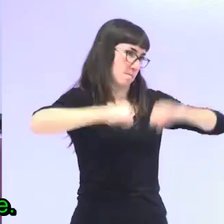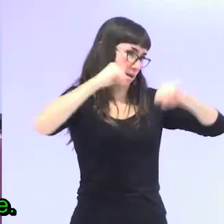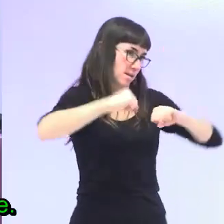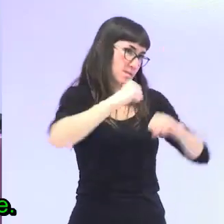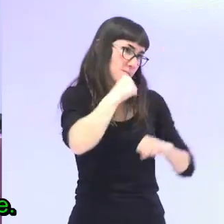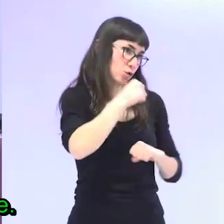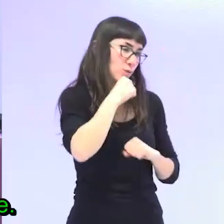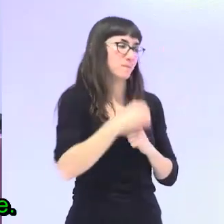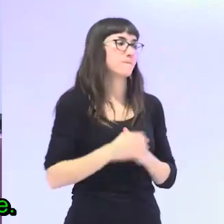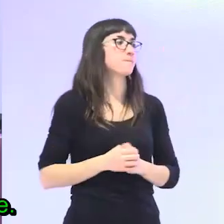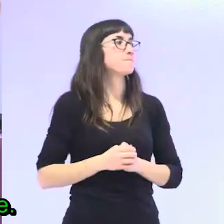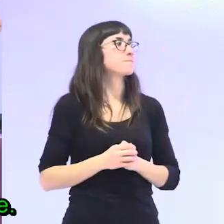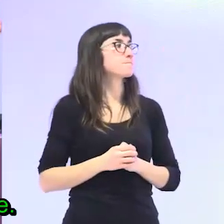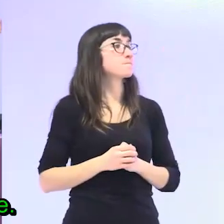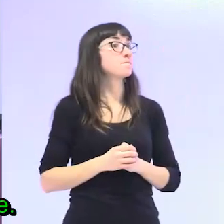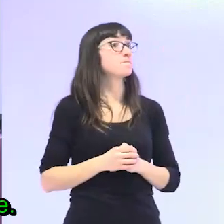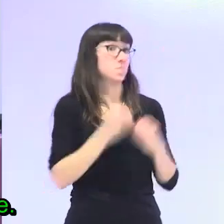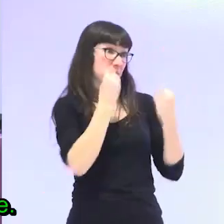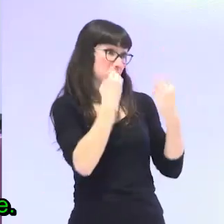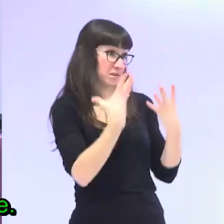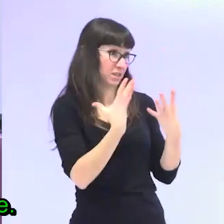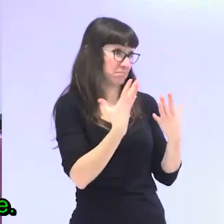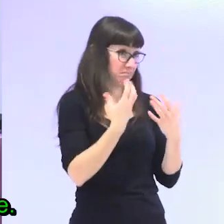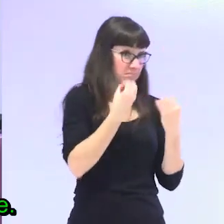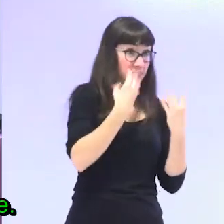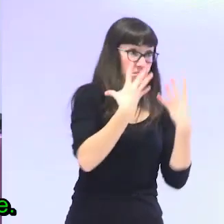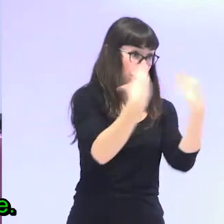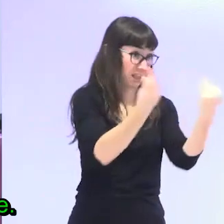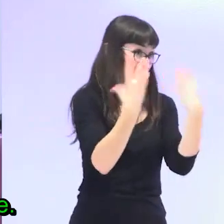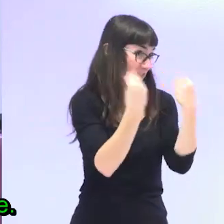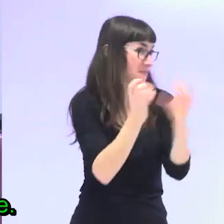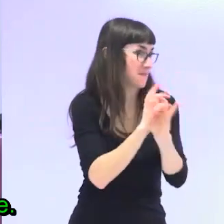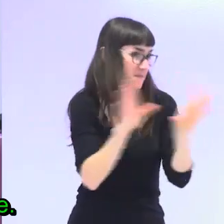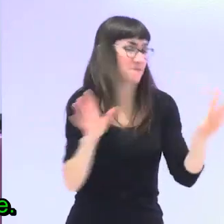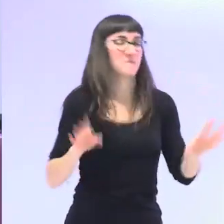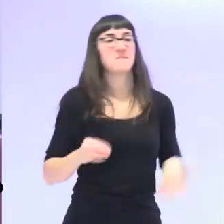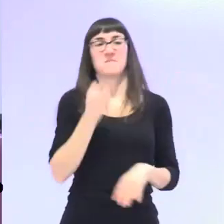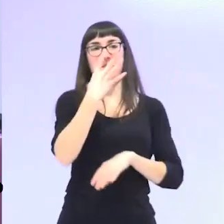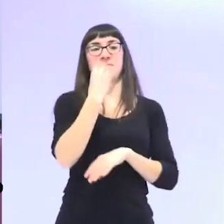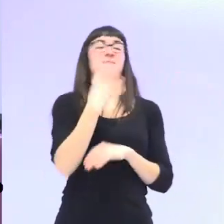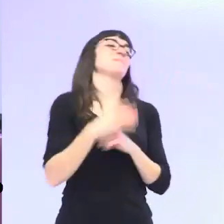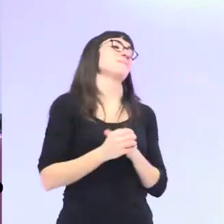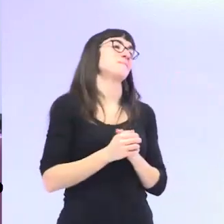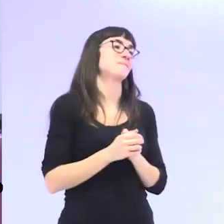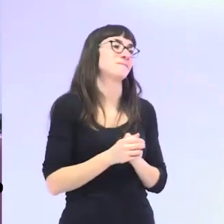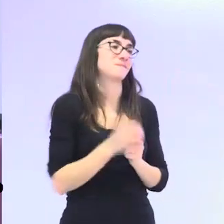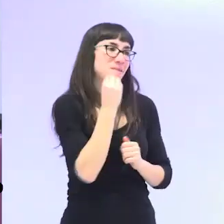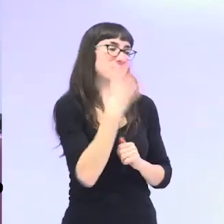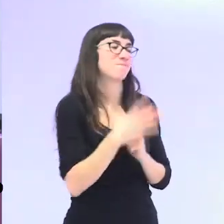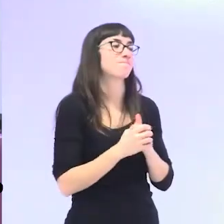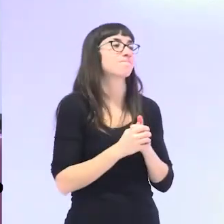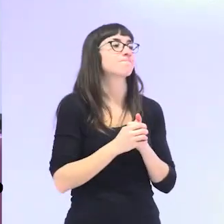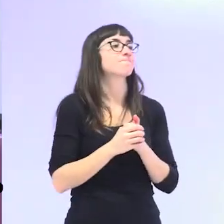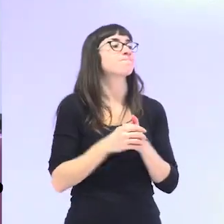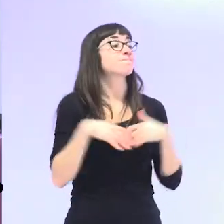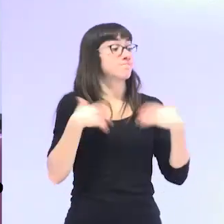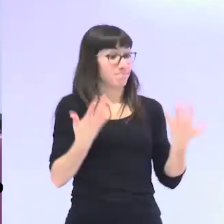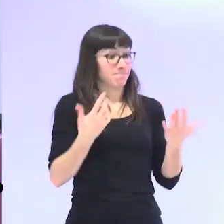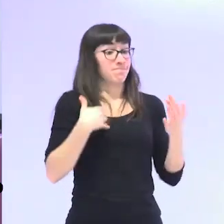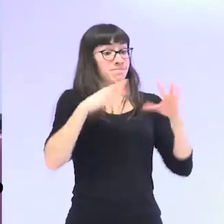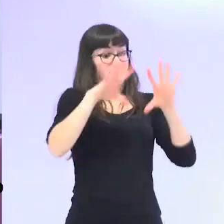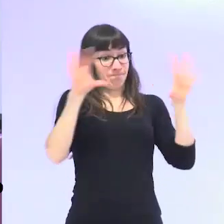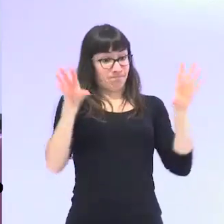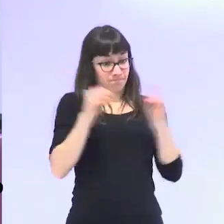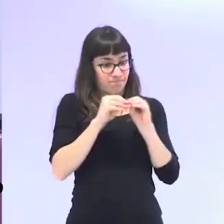Bueno, me vais siguiendo, ¿no? Se va todo entendiendo estos conceptos. Vale. Bueno, pues con estas posiciones que yo tomo